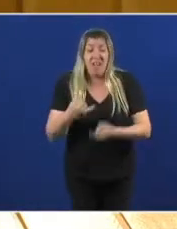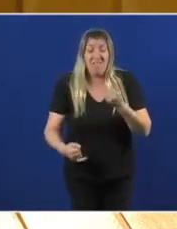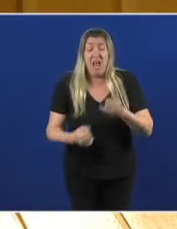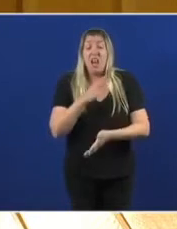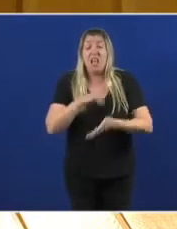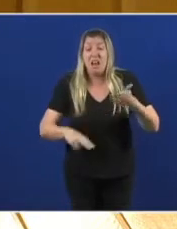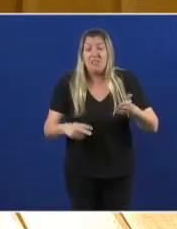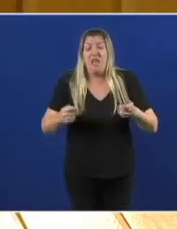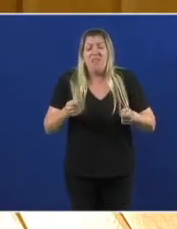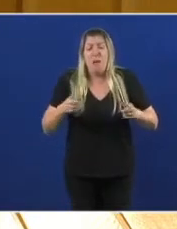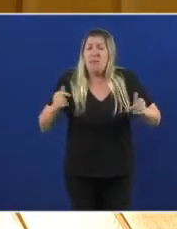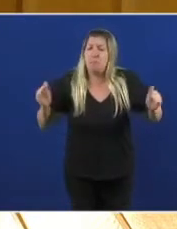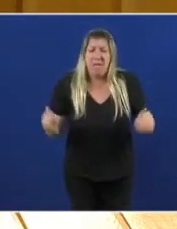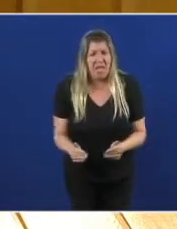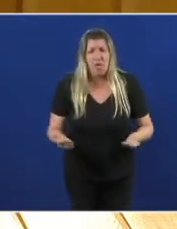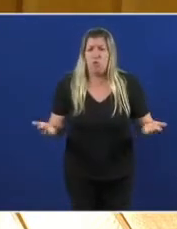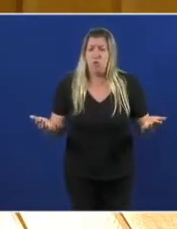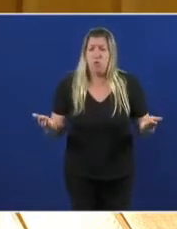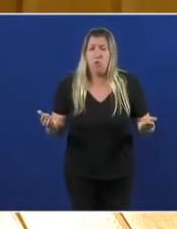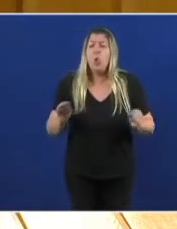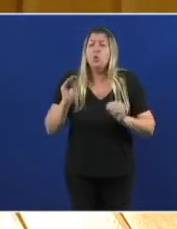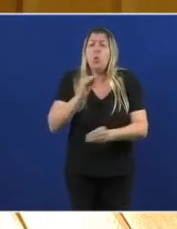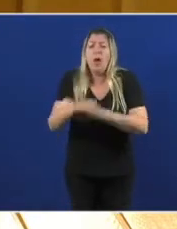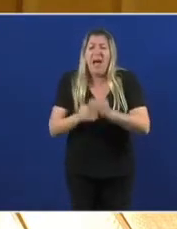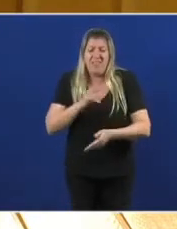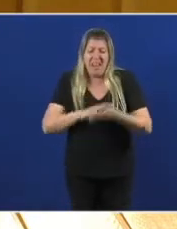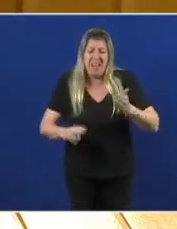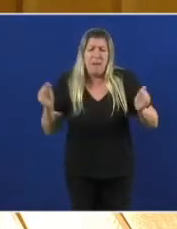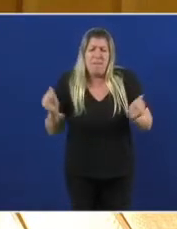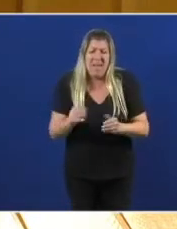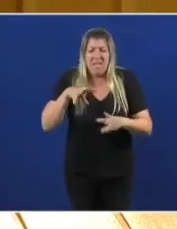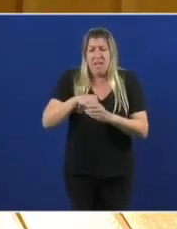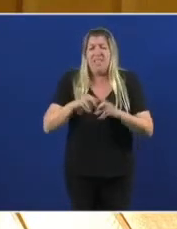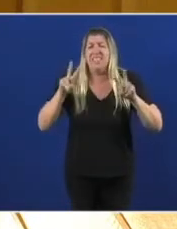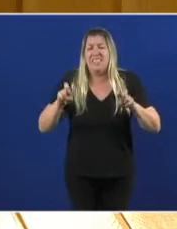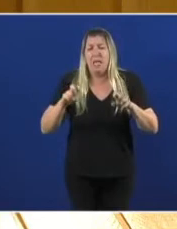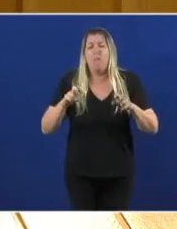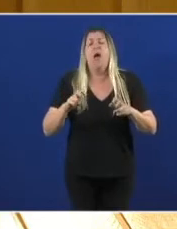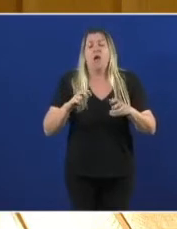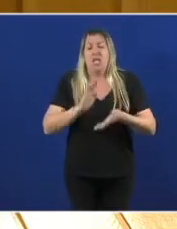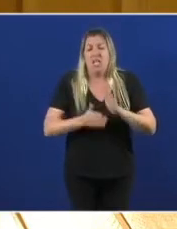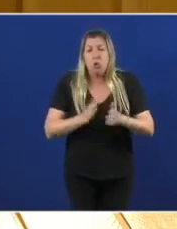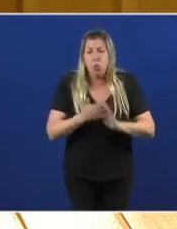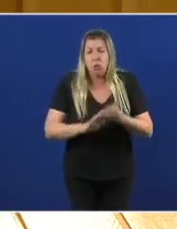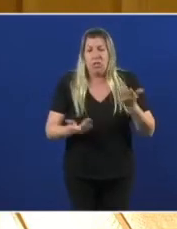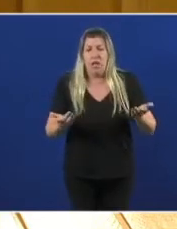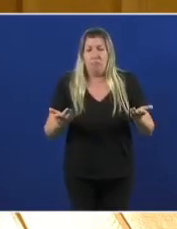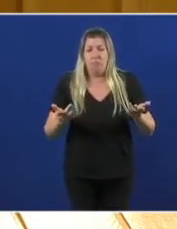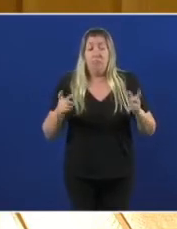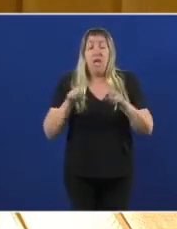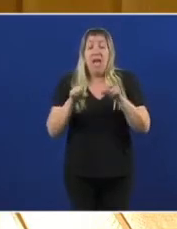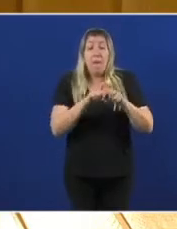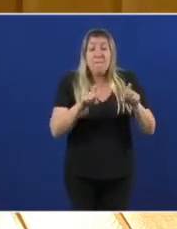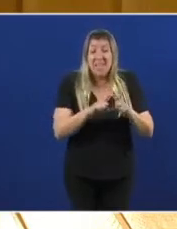máis pequena. Vostede fai Galiza máis pequena na industria. Nestes anos non houbo ni unha só empresa en crise